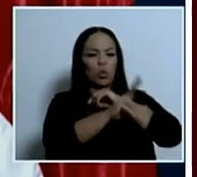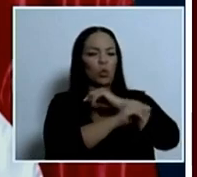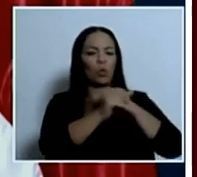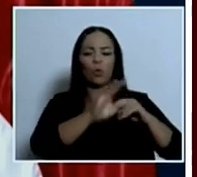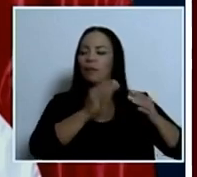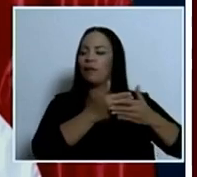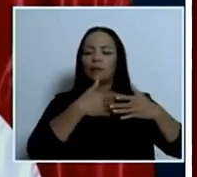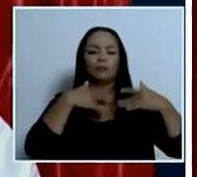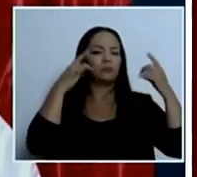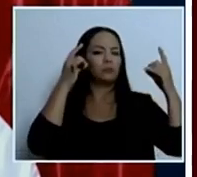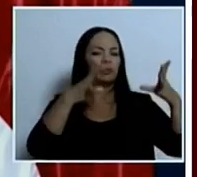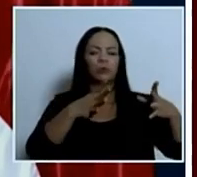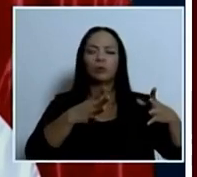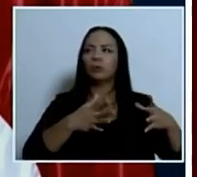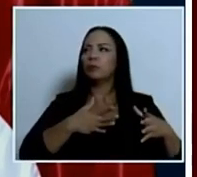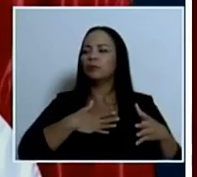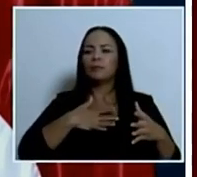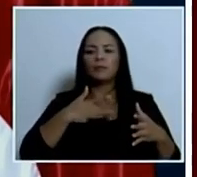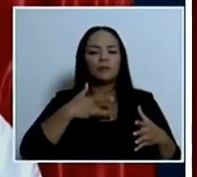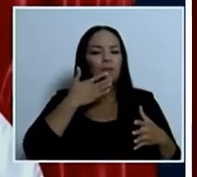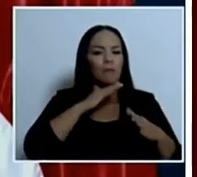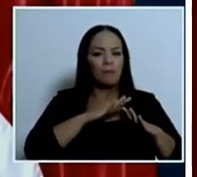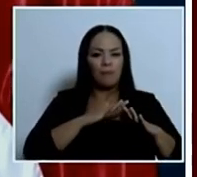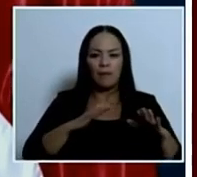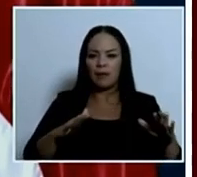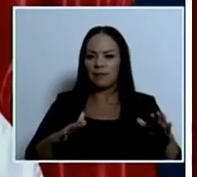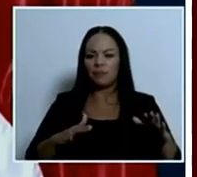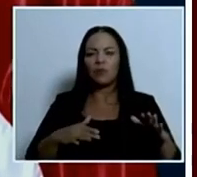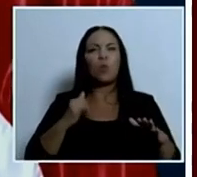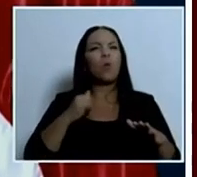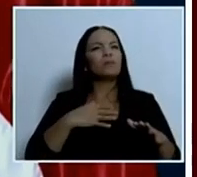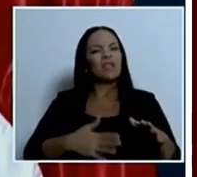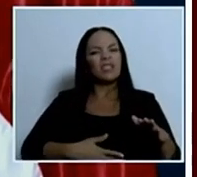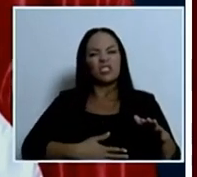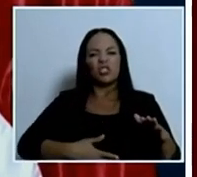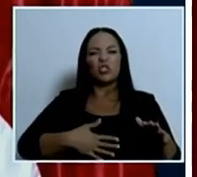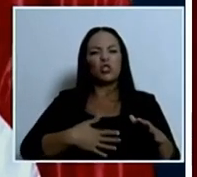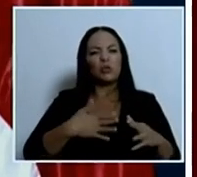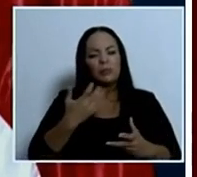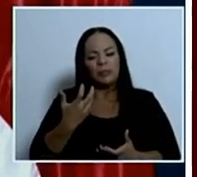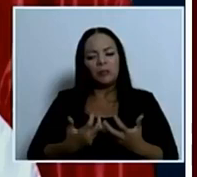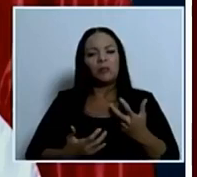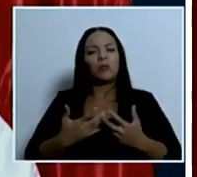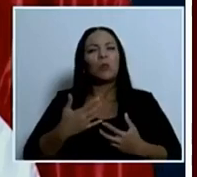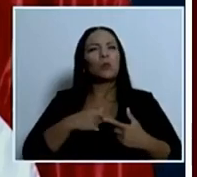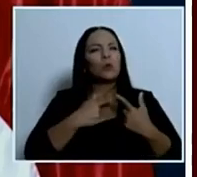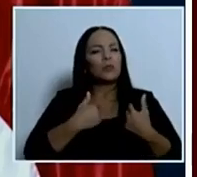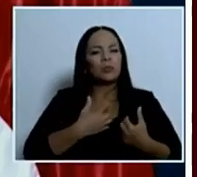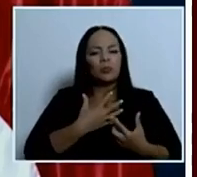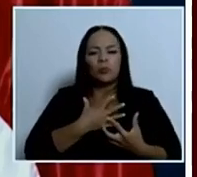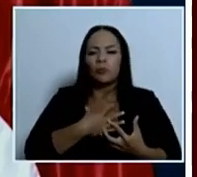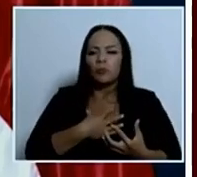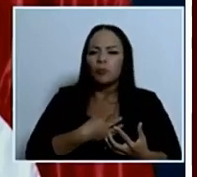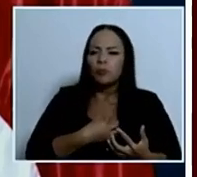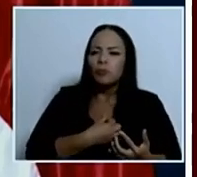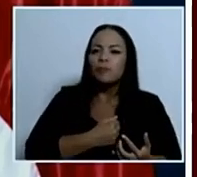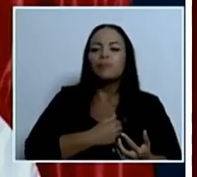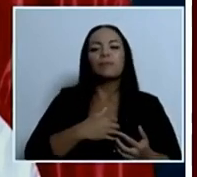que le arde a uno el estómago y le llora el corazón al igual que el resto del pueblo de Costa Rica.